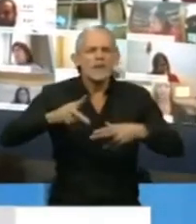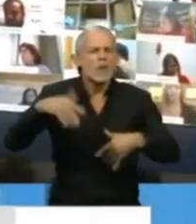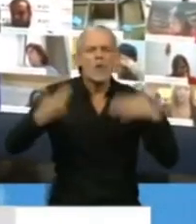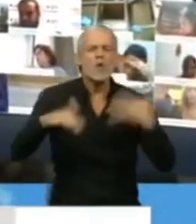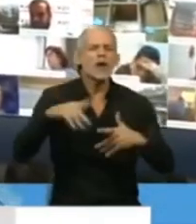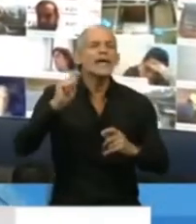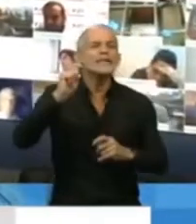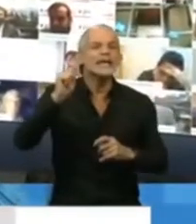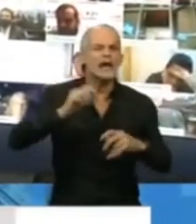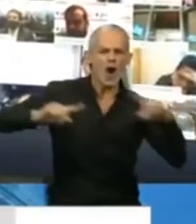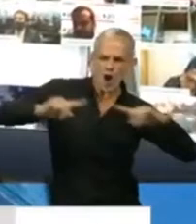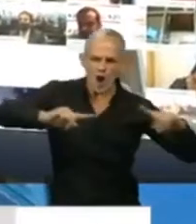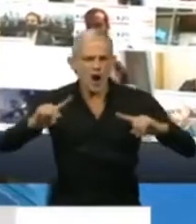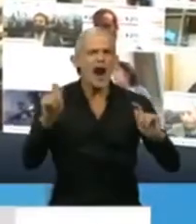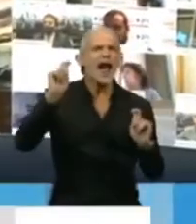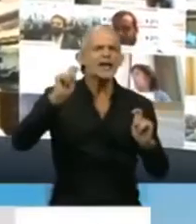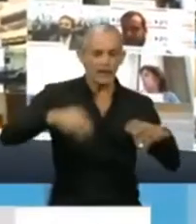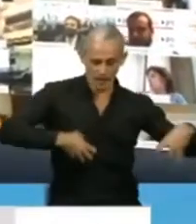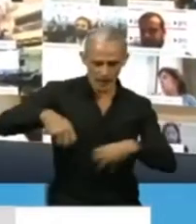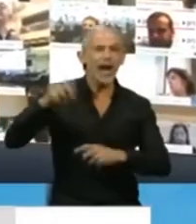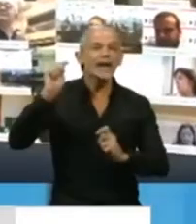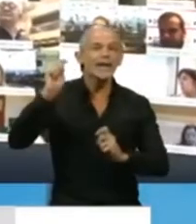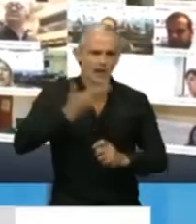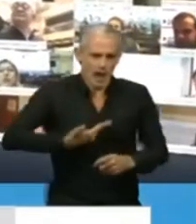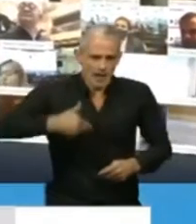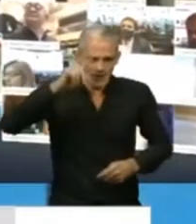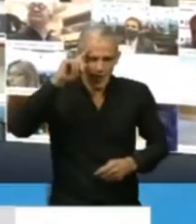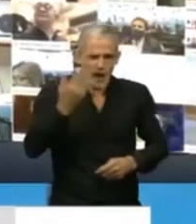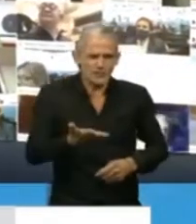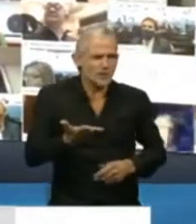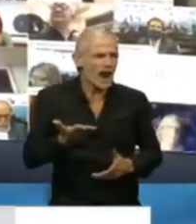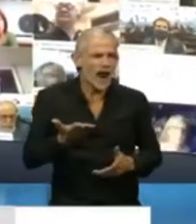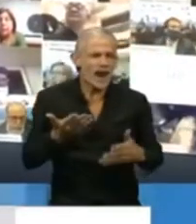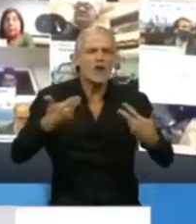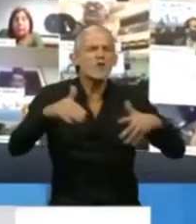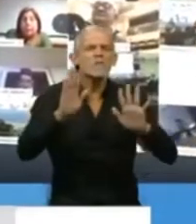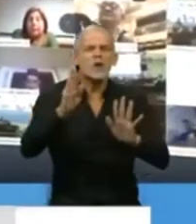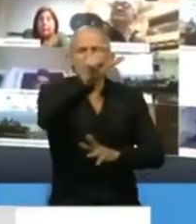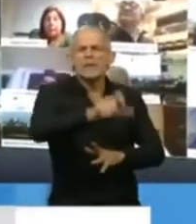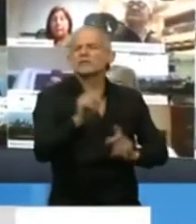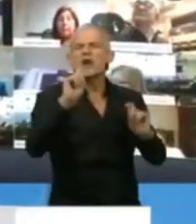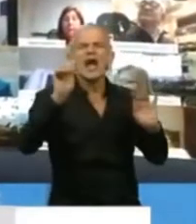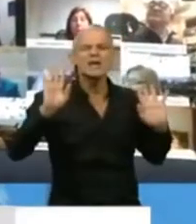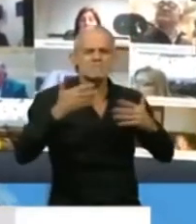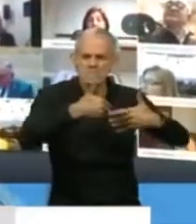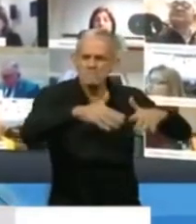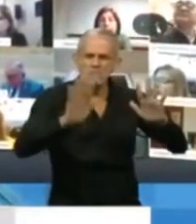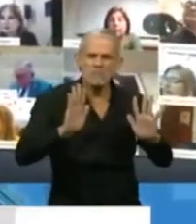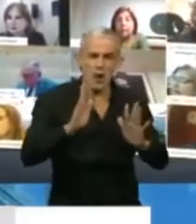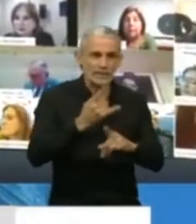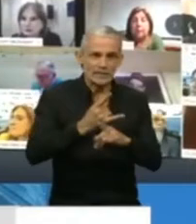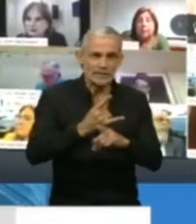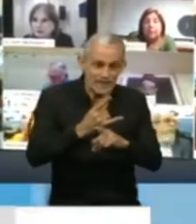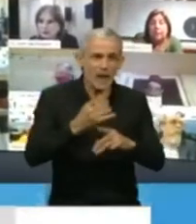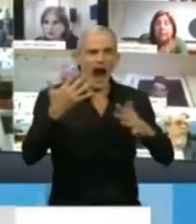también, ¿quién coordina esa acción? La coordina el Estado, no importa quién fuera. Siempre entre